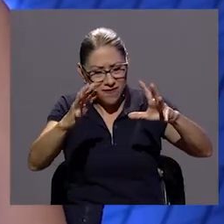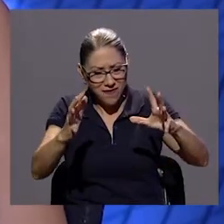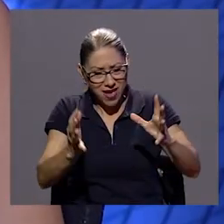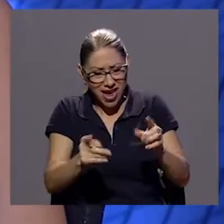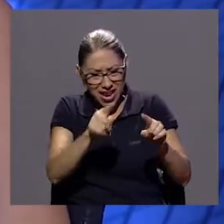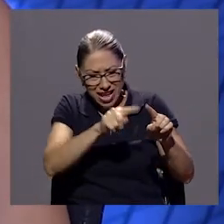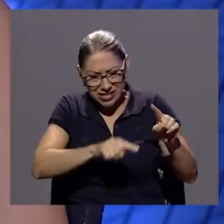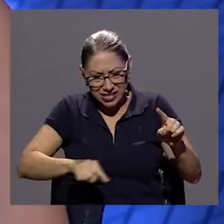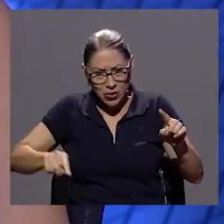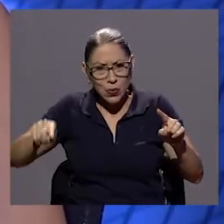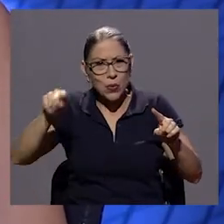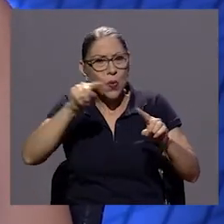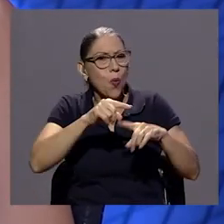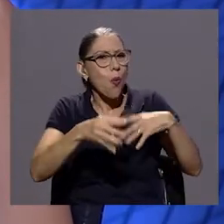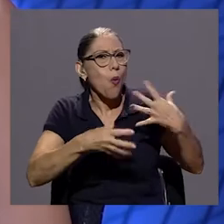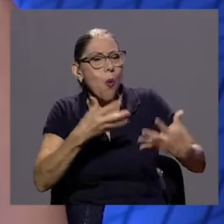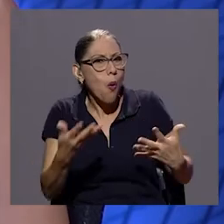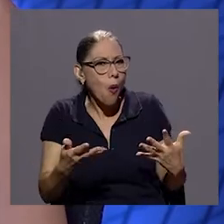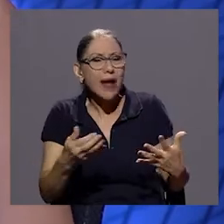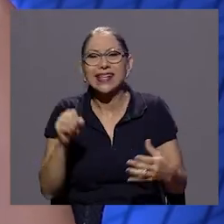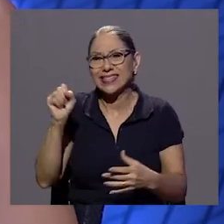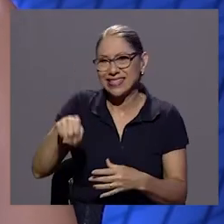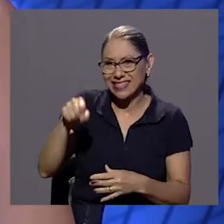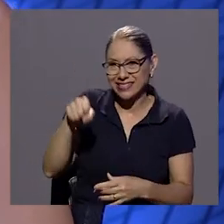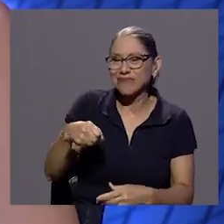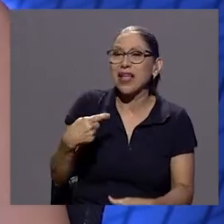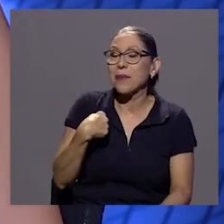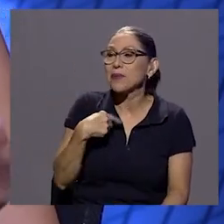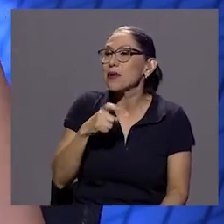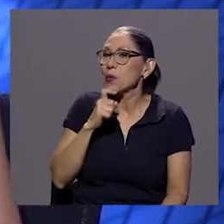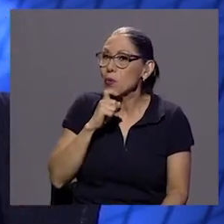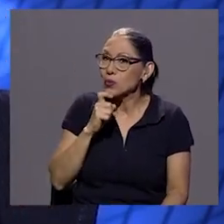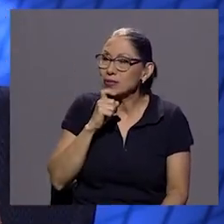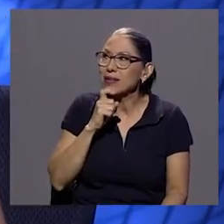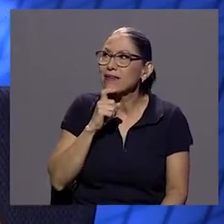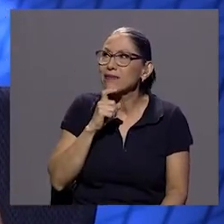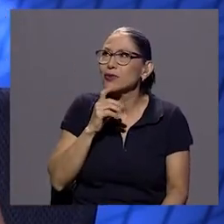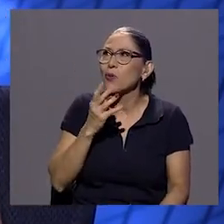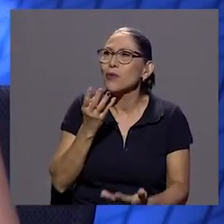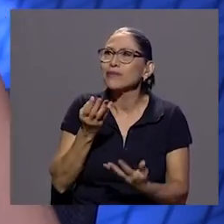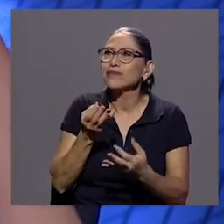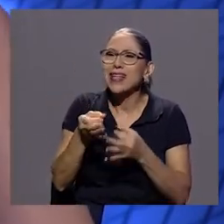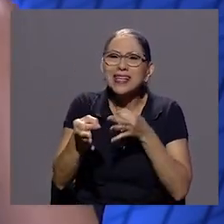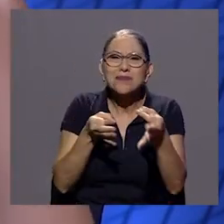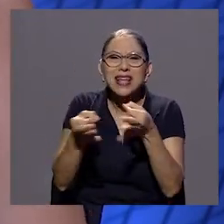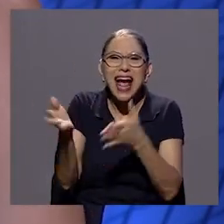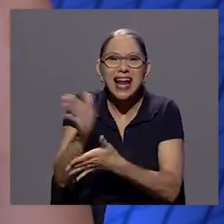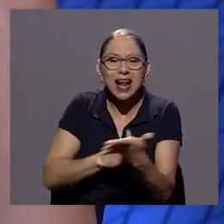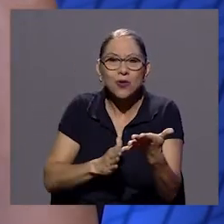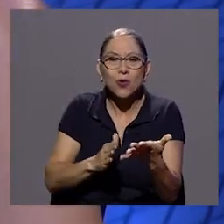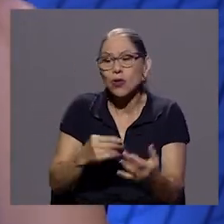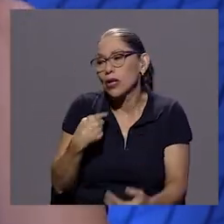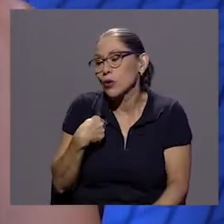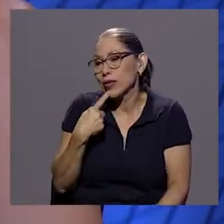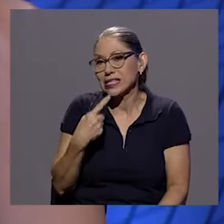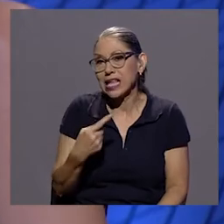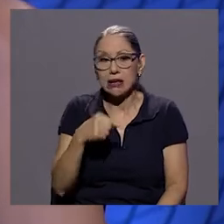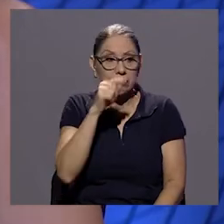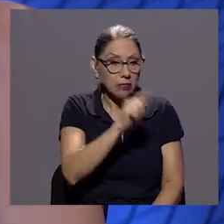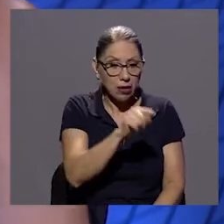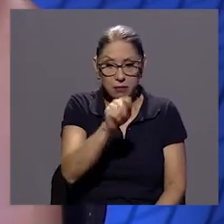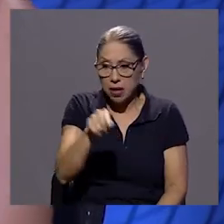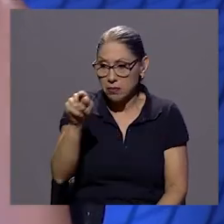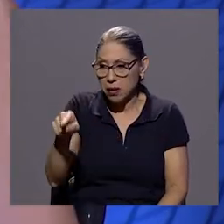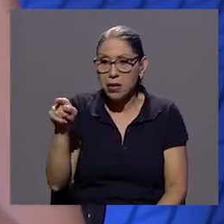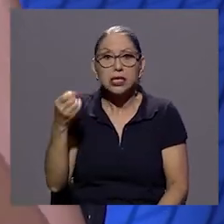poner palabras o explicar algo que uno decía bueno si logras unir todo eso maravilloso ¿verdad? o sea varias veces sí me